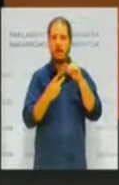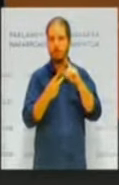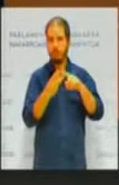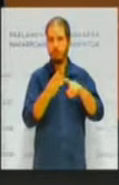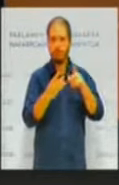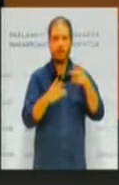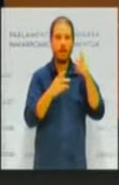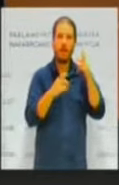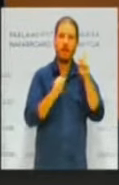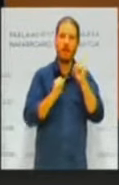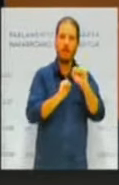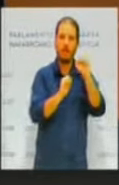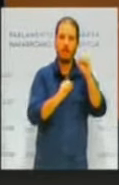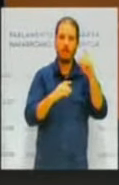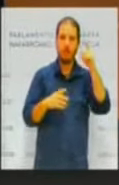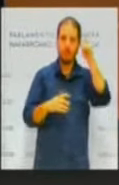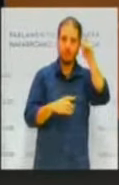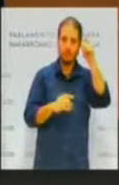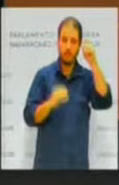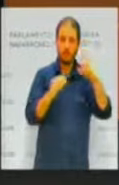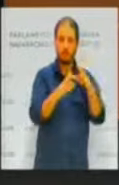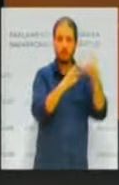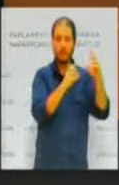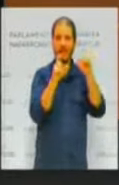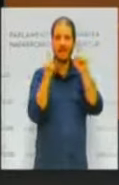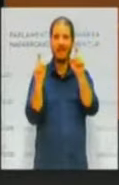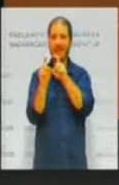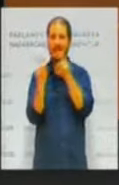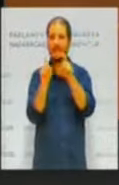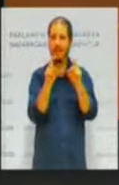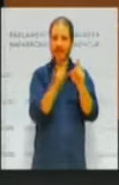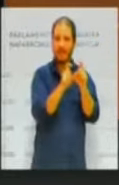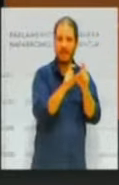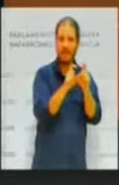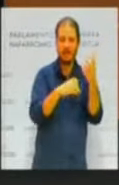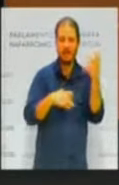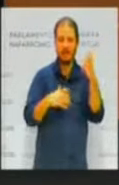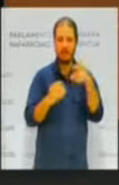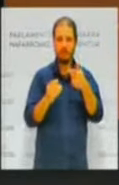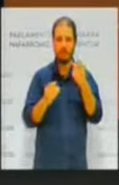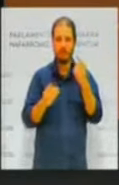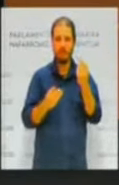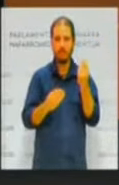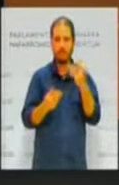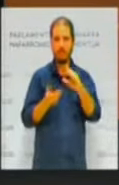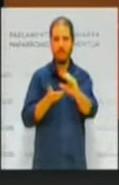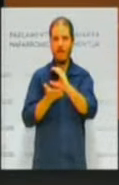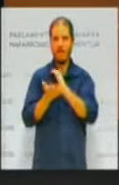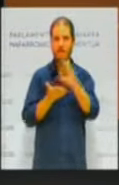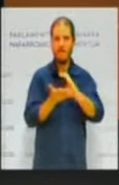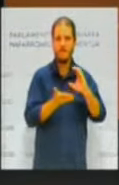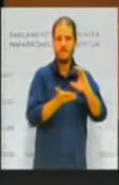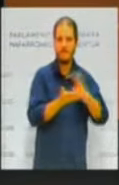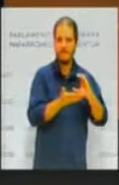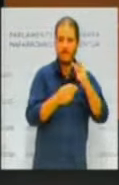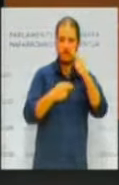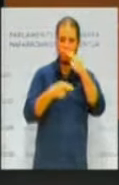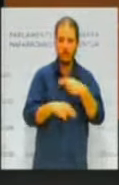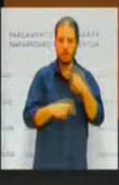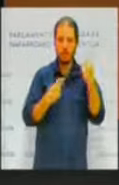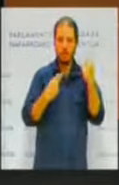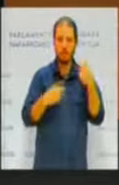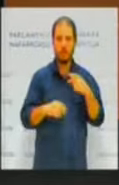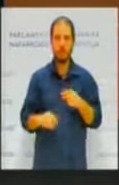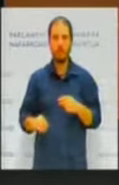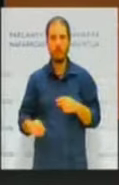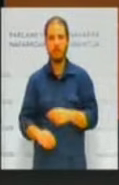Pueblo, lo amplía a las entidades que se financian mayoritariamente con fondos públicos y esto me parece que es una cuestión